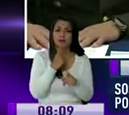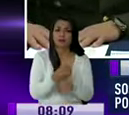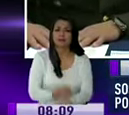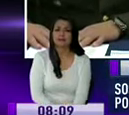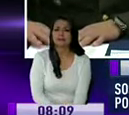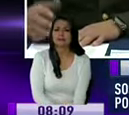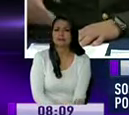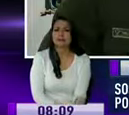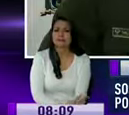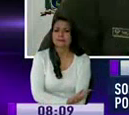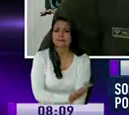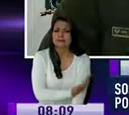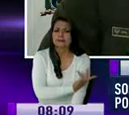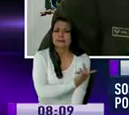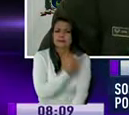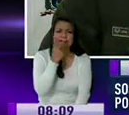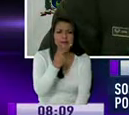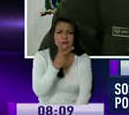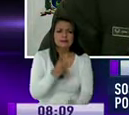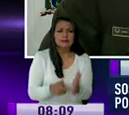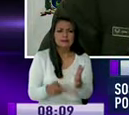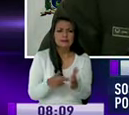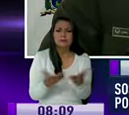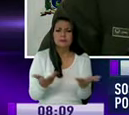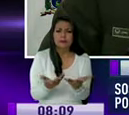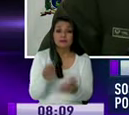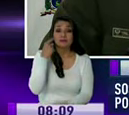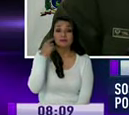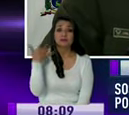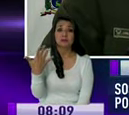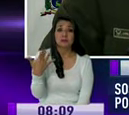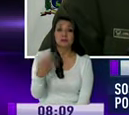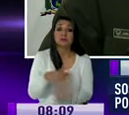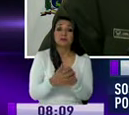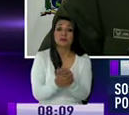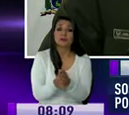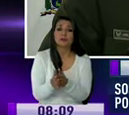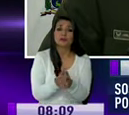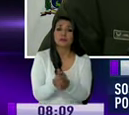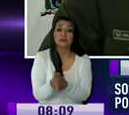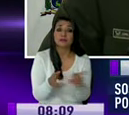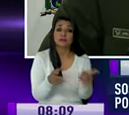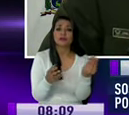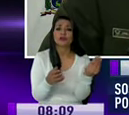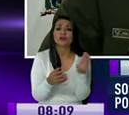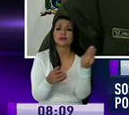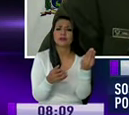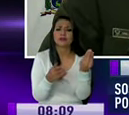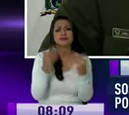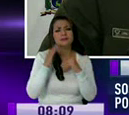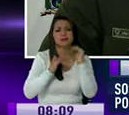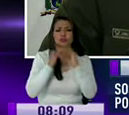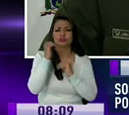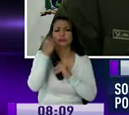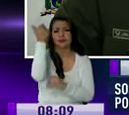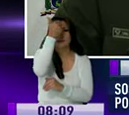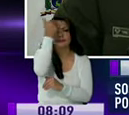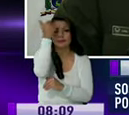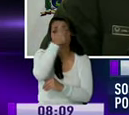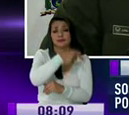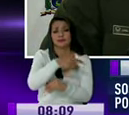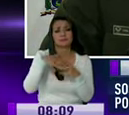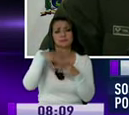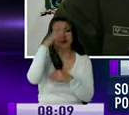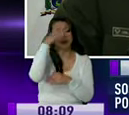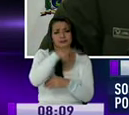los pelos de punta viendo todo lo que sucede con estos sinvergüenzas que aprovechan de las debilidades de seres honestos y tranquilos, y más